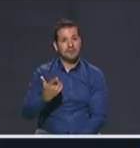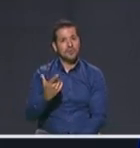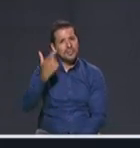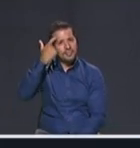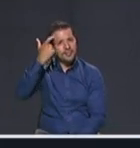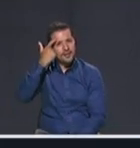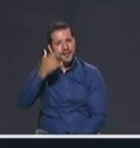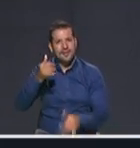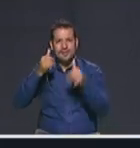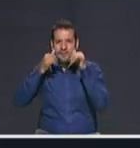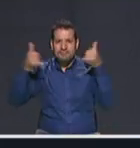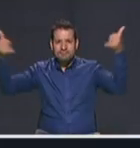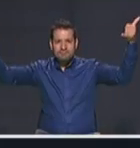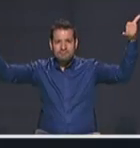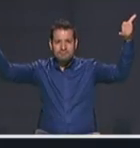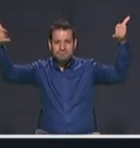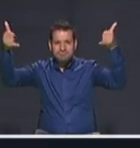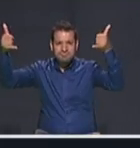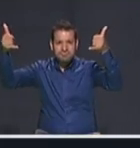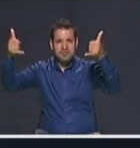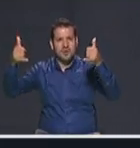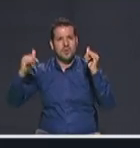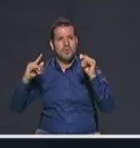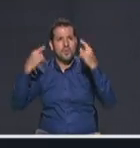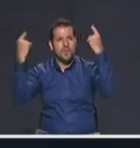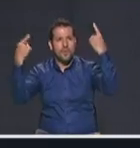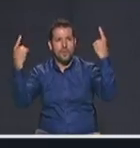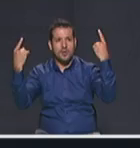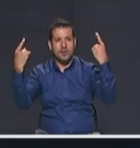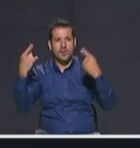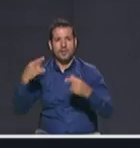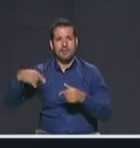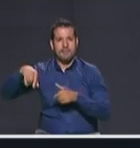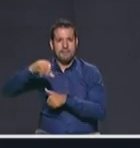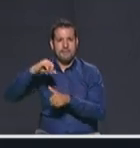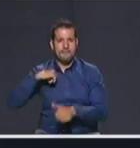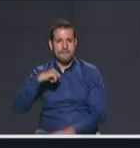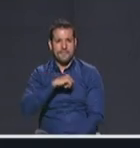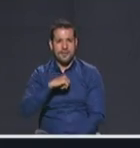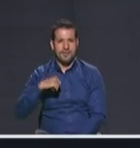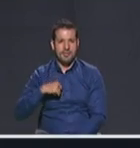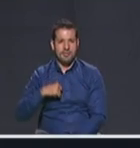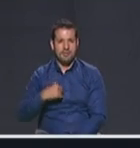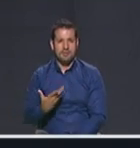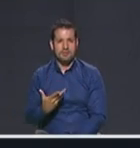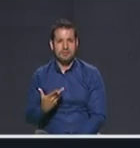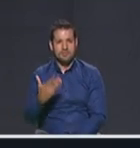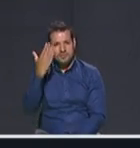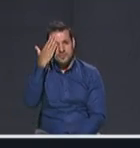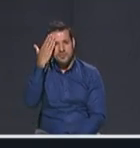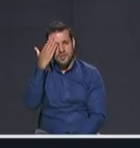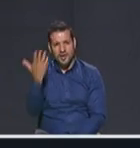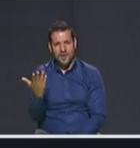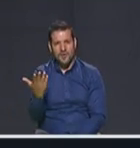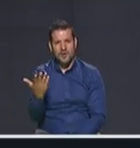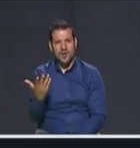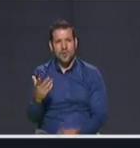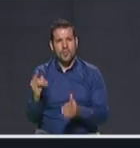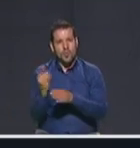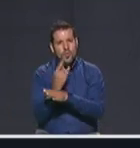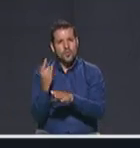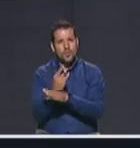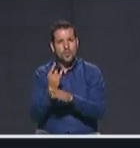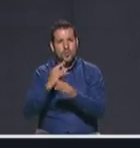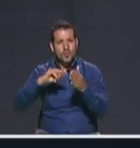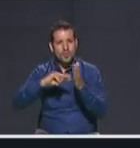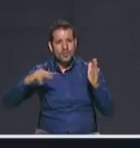integración de cámaras públicas con las cámaras privadas, crear zonas blindadas, corredores seguros. Si alguien sabe de cómo utilizar la tecnología para